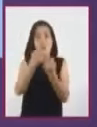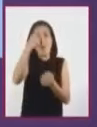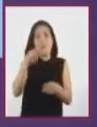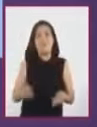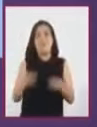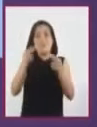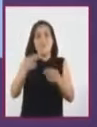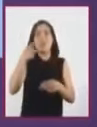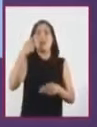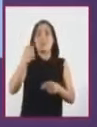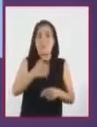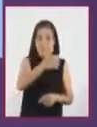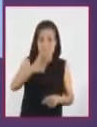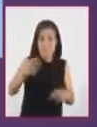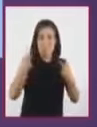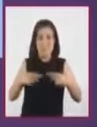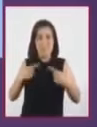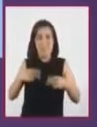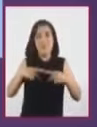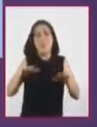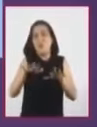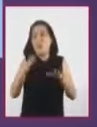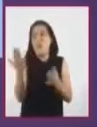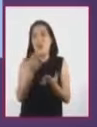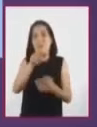de varios hombres en un menor tiempo.